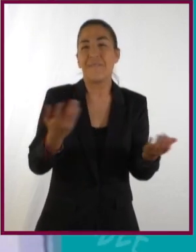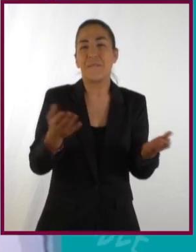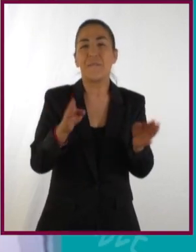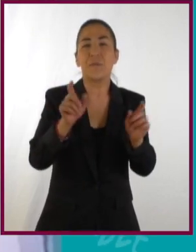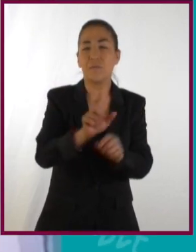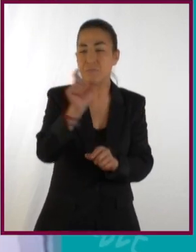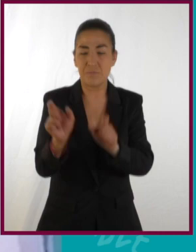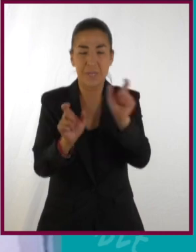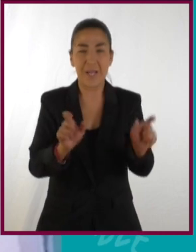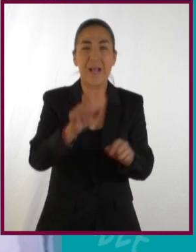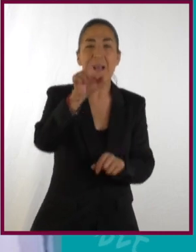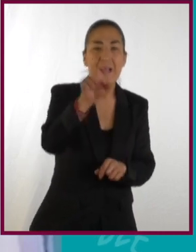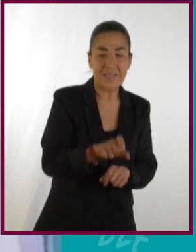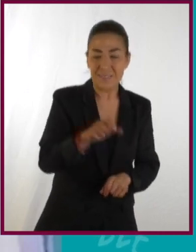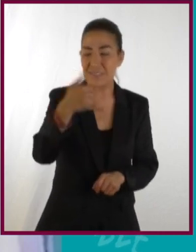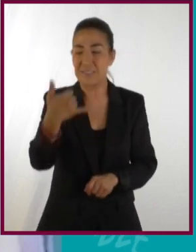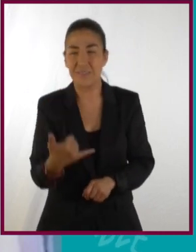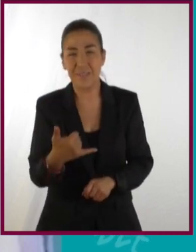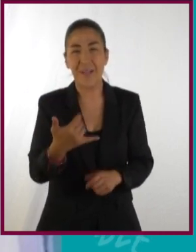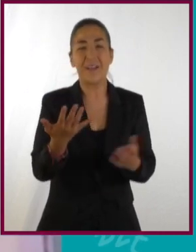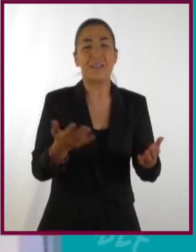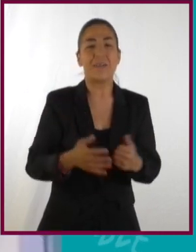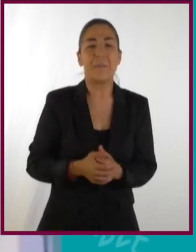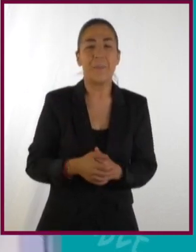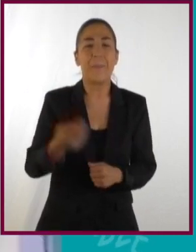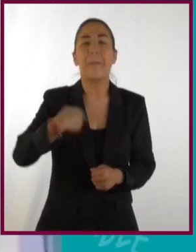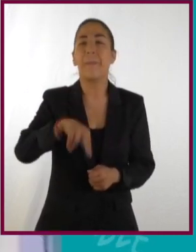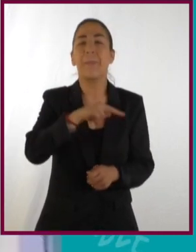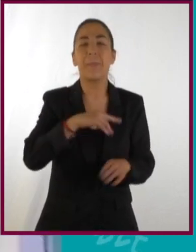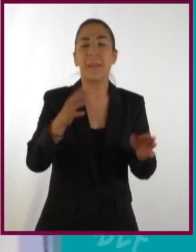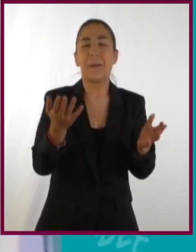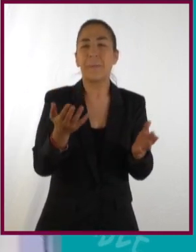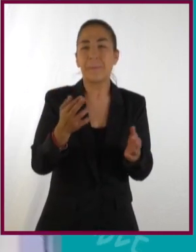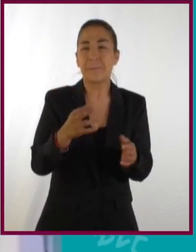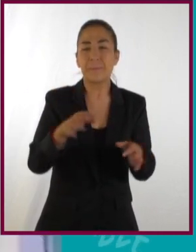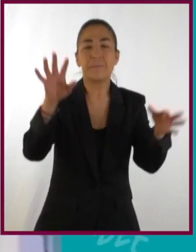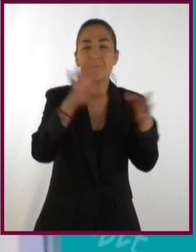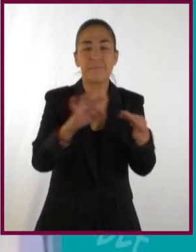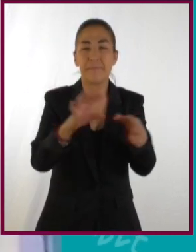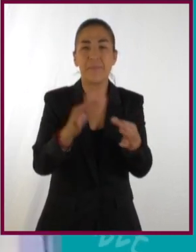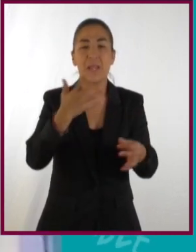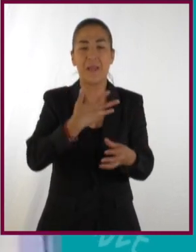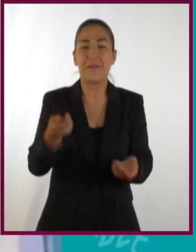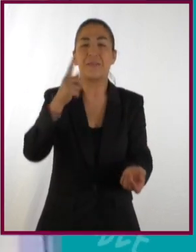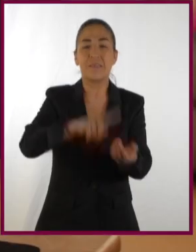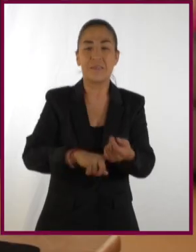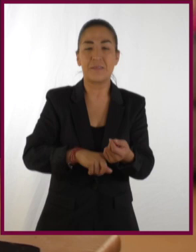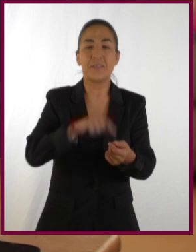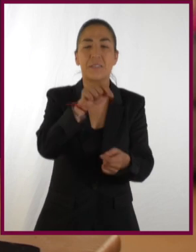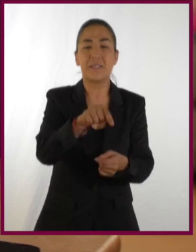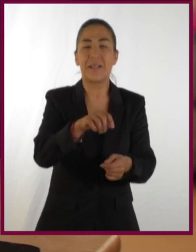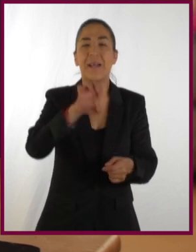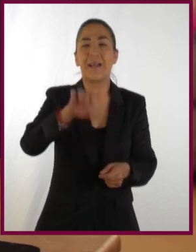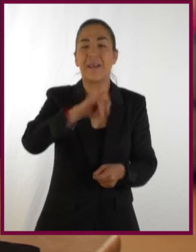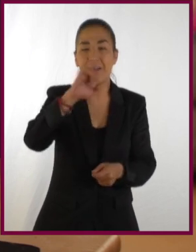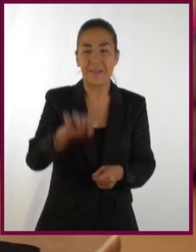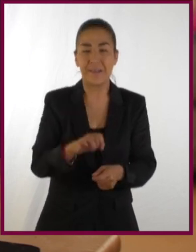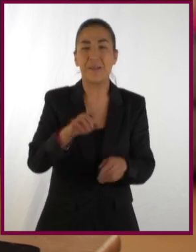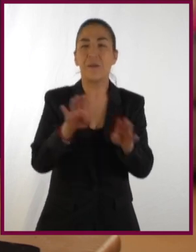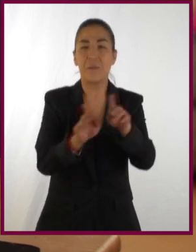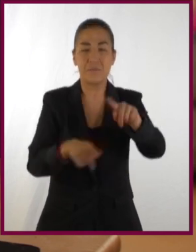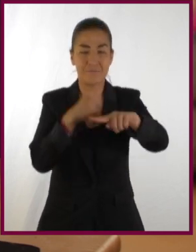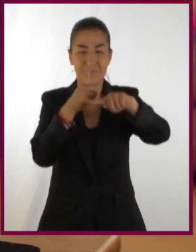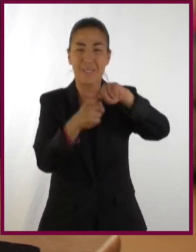nosotros tenemos fórmulas, digamos, con X y Y. Si nosotros recordamos, tenemos un plano